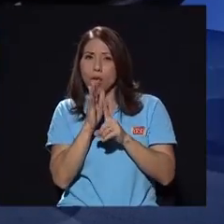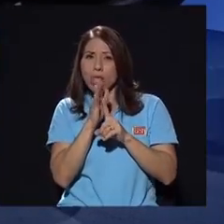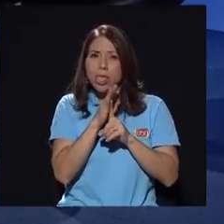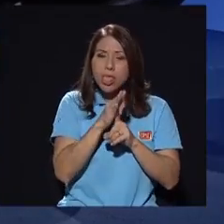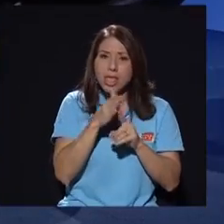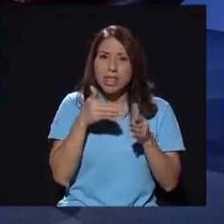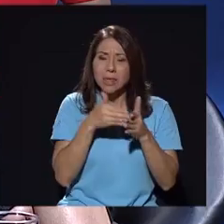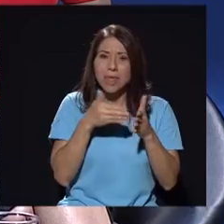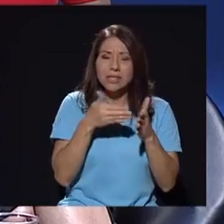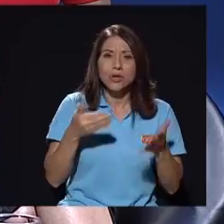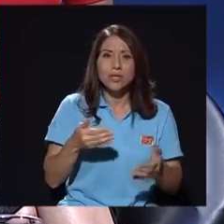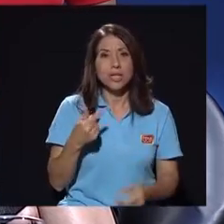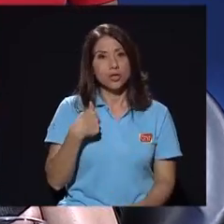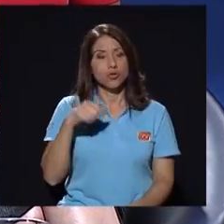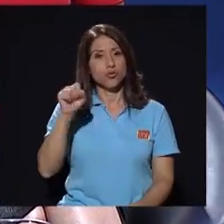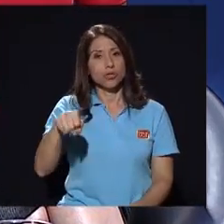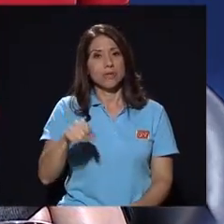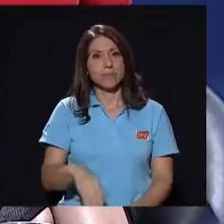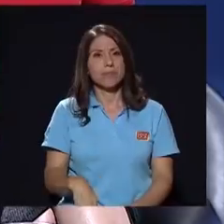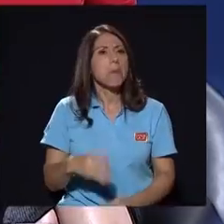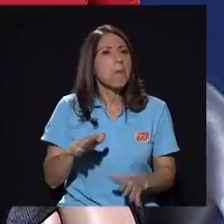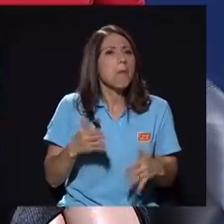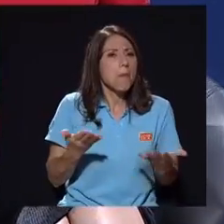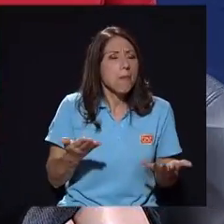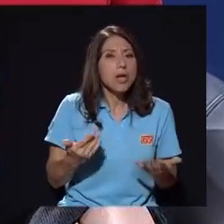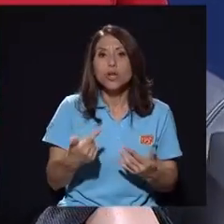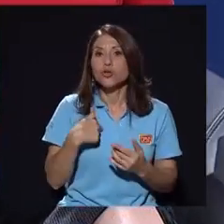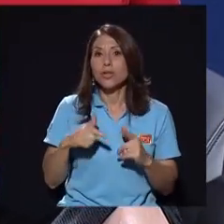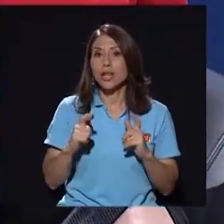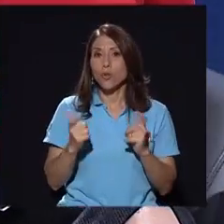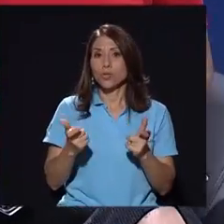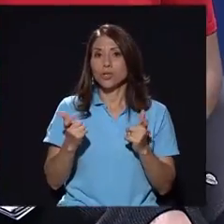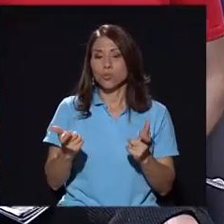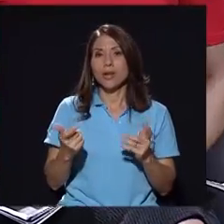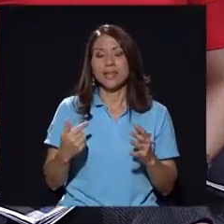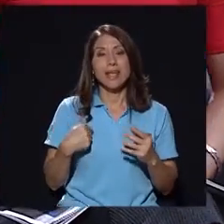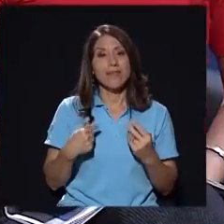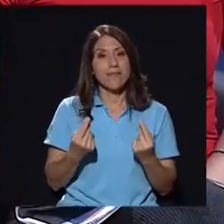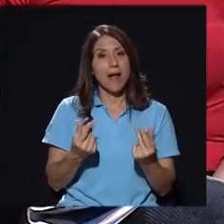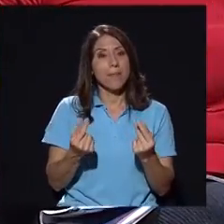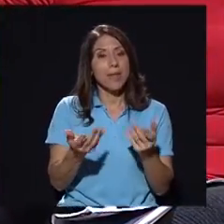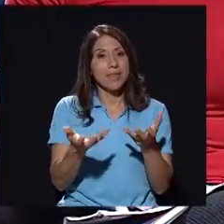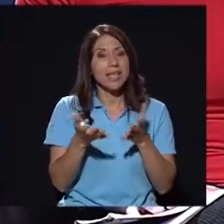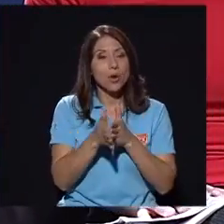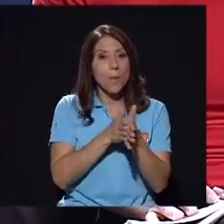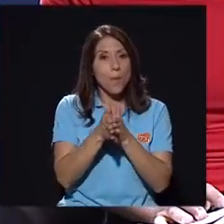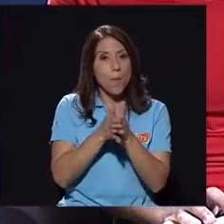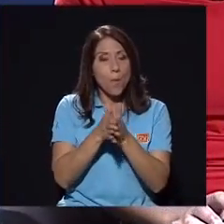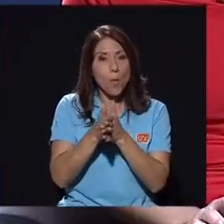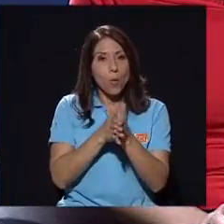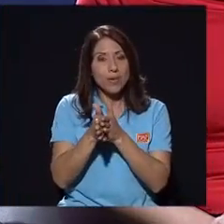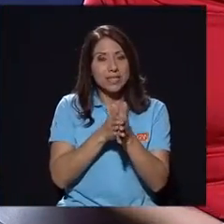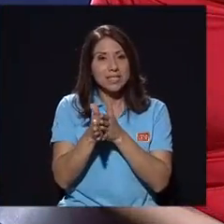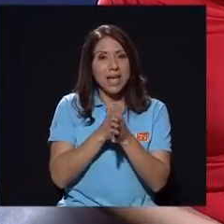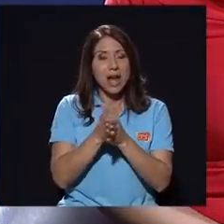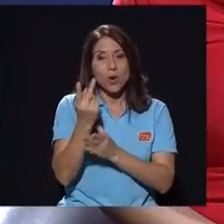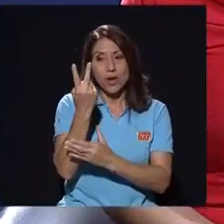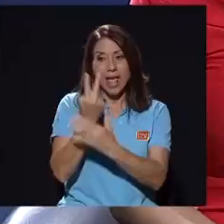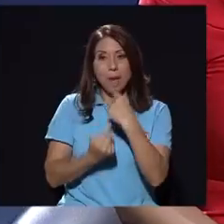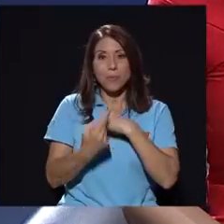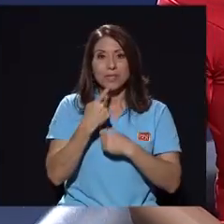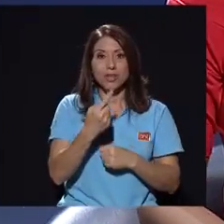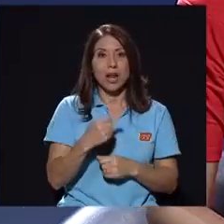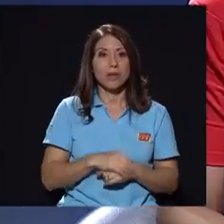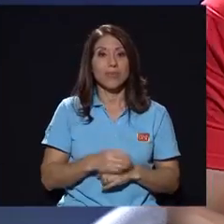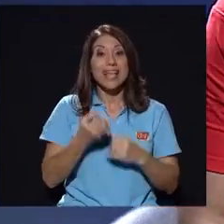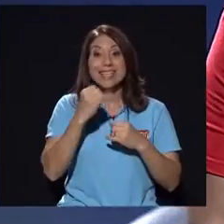¿De qué tipo? Bueno, yo he tenido mucha suerte y quiero rápidamente aprovechar lo que ambos mencionaron. No pasa nada